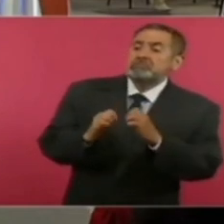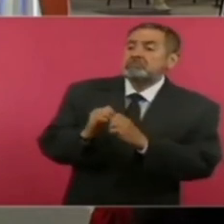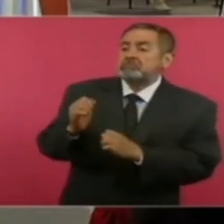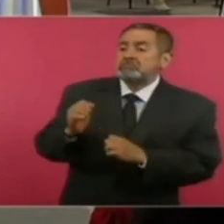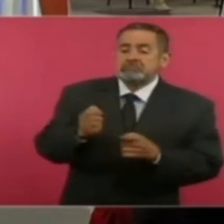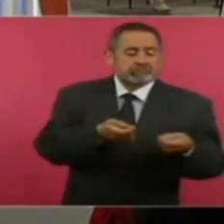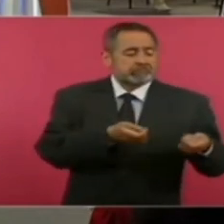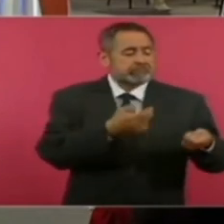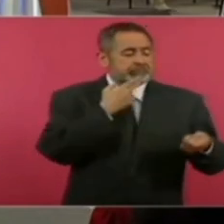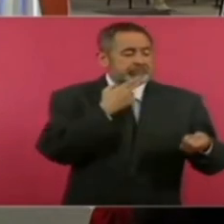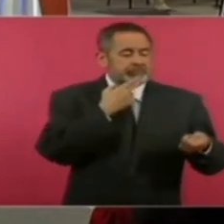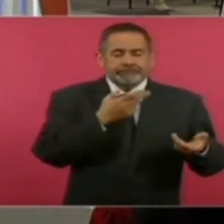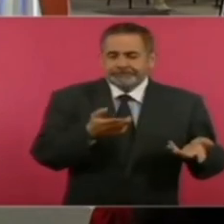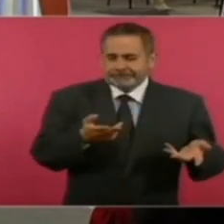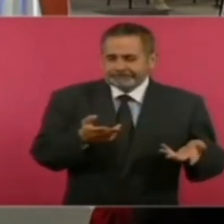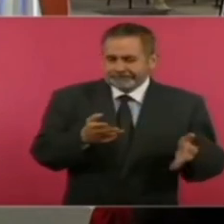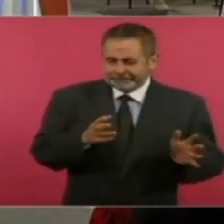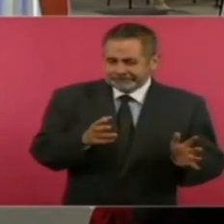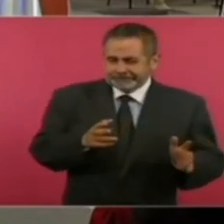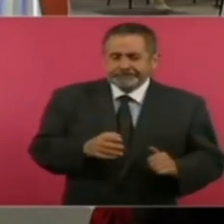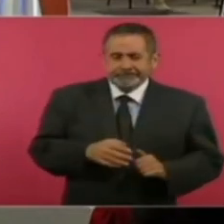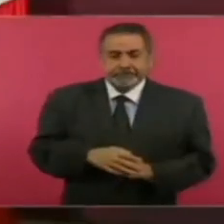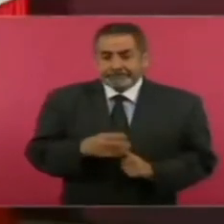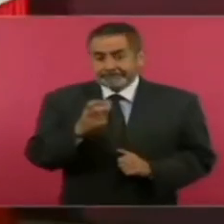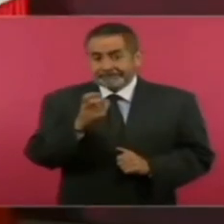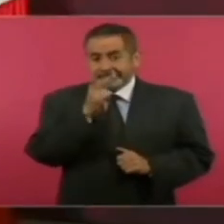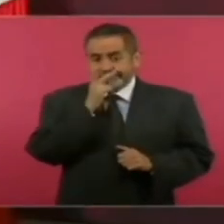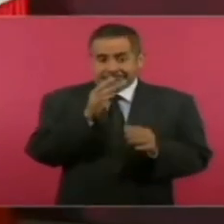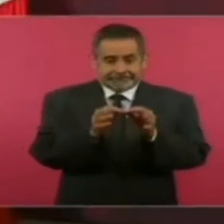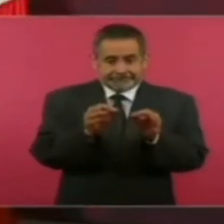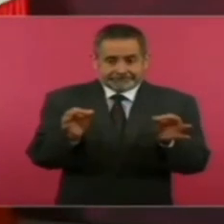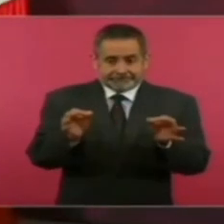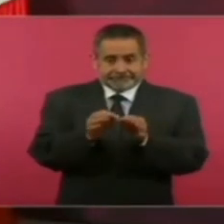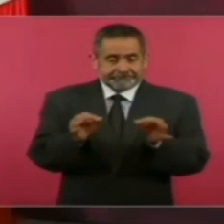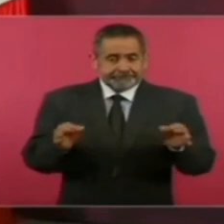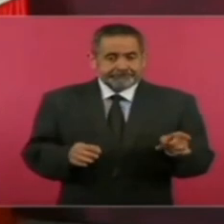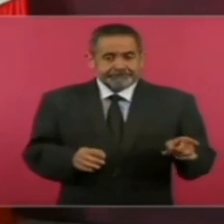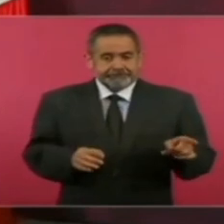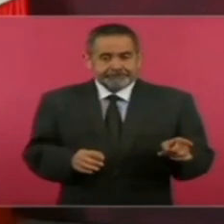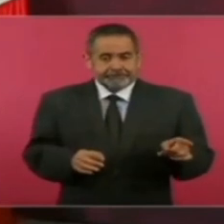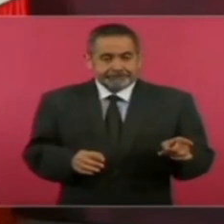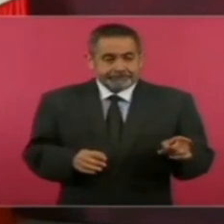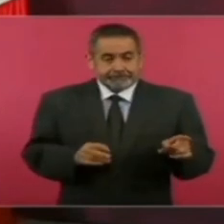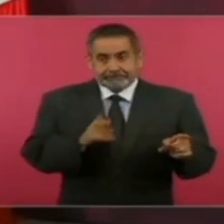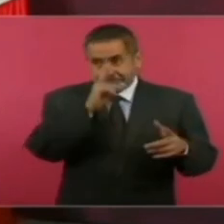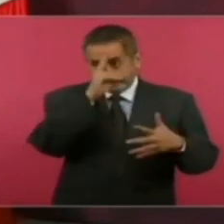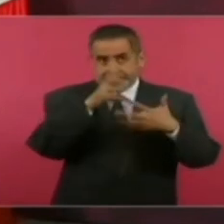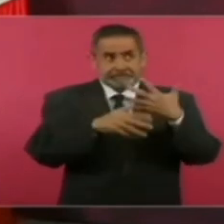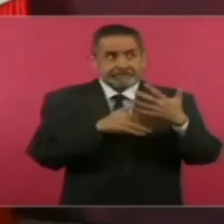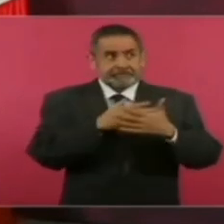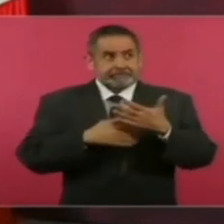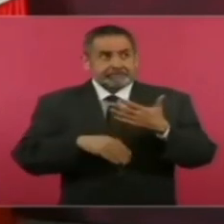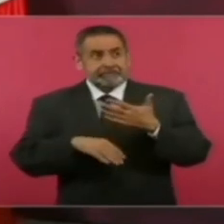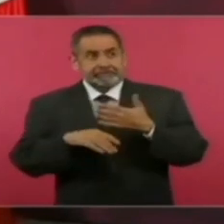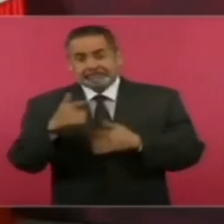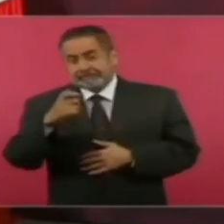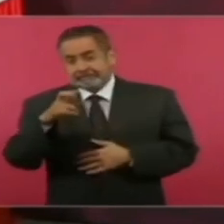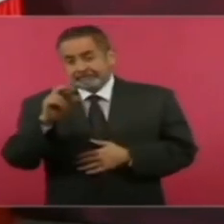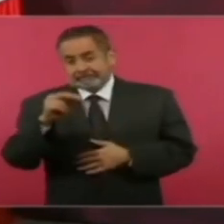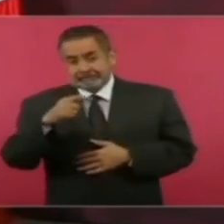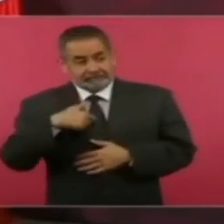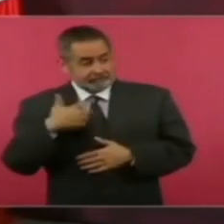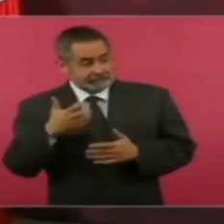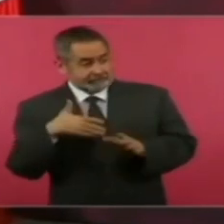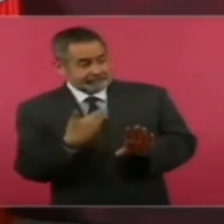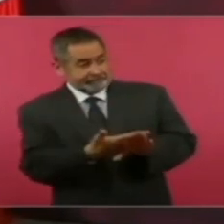esa fue la frase por la que hay violencia política de género esto fue lo que dije